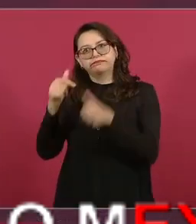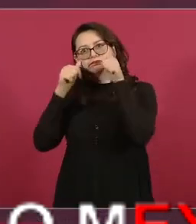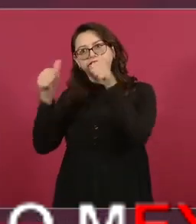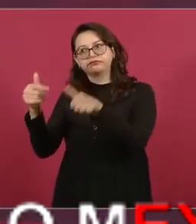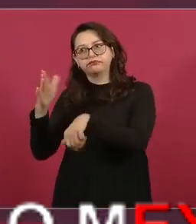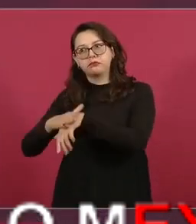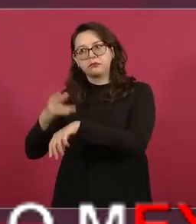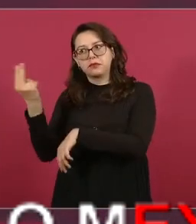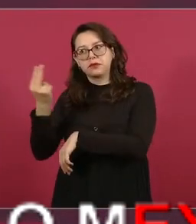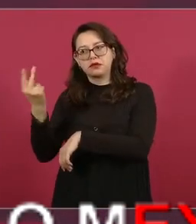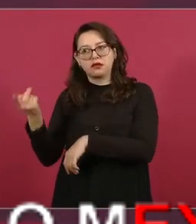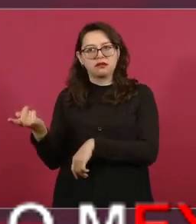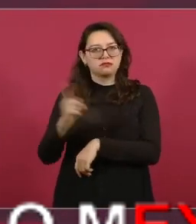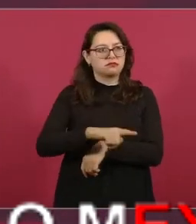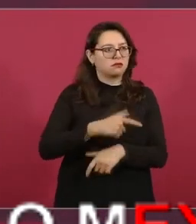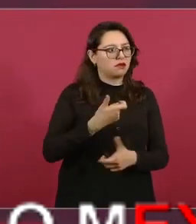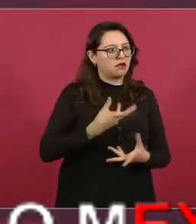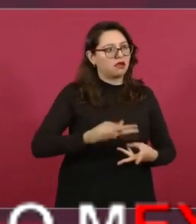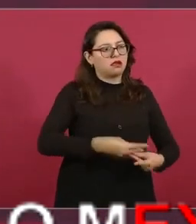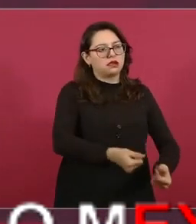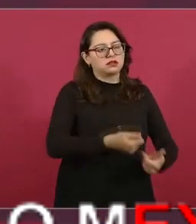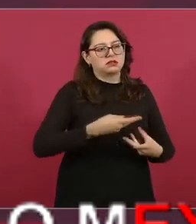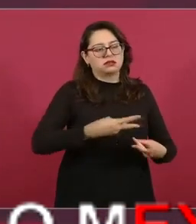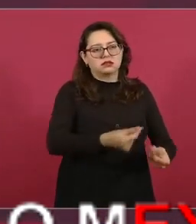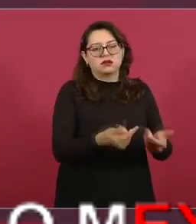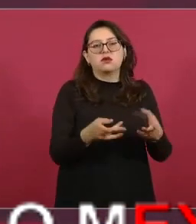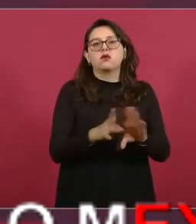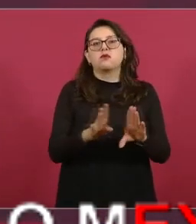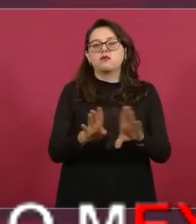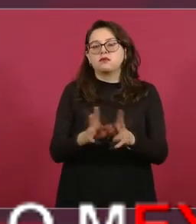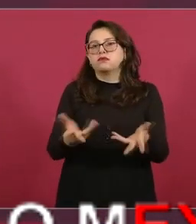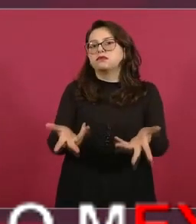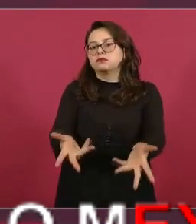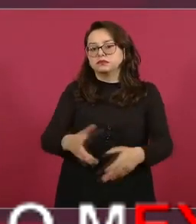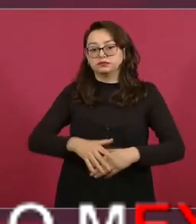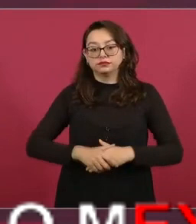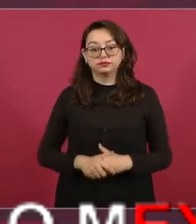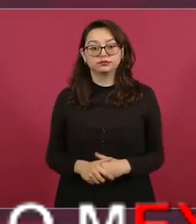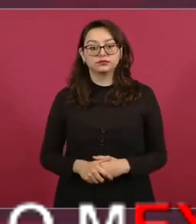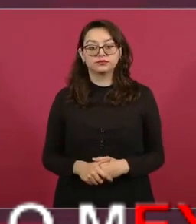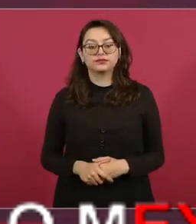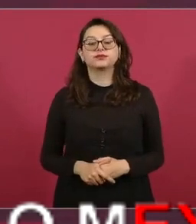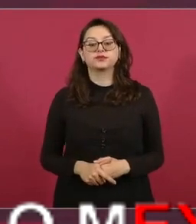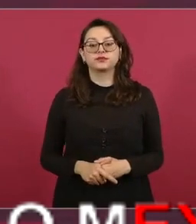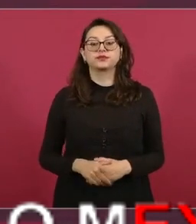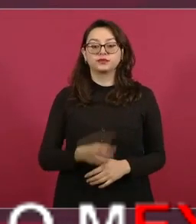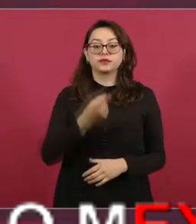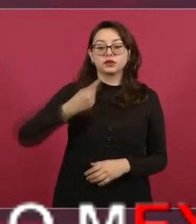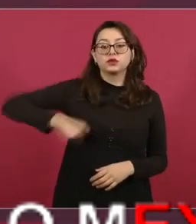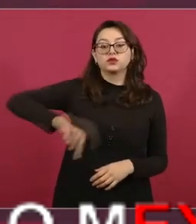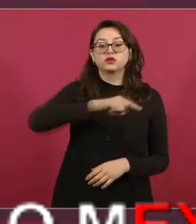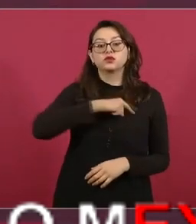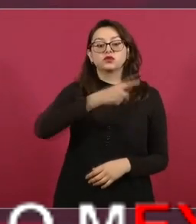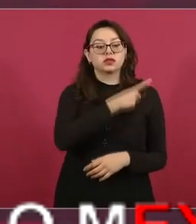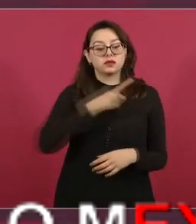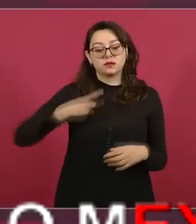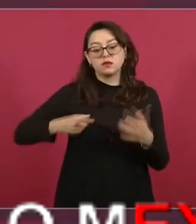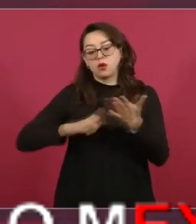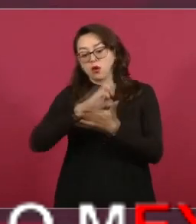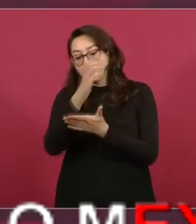estamos haciendo es revisando estos contratos y hablando con las empresas